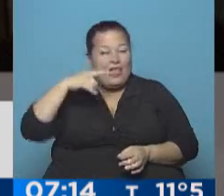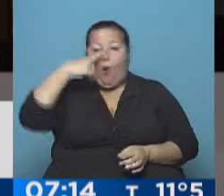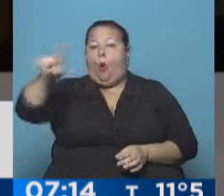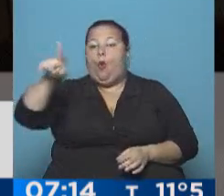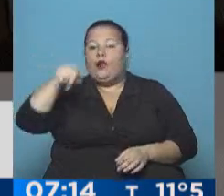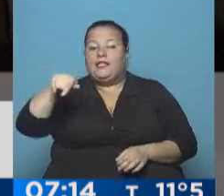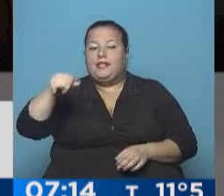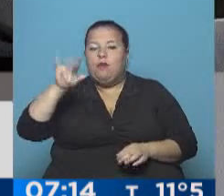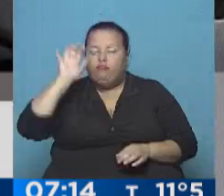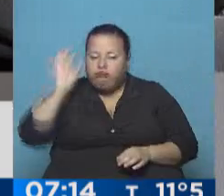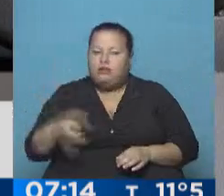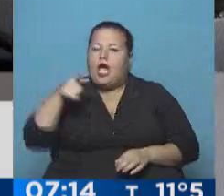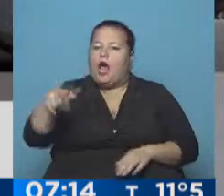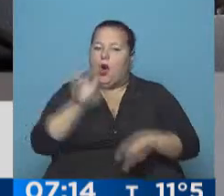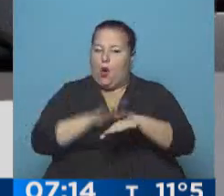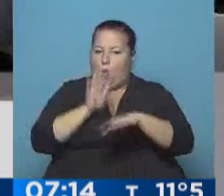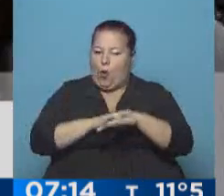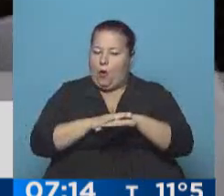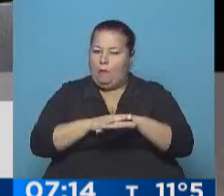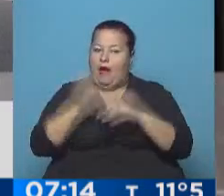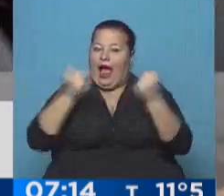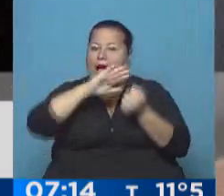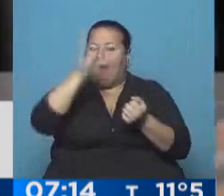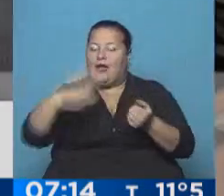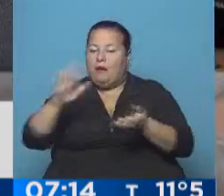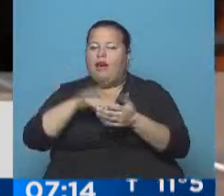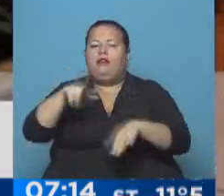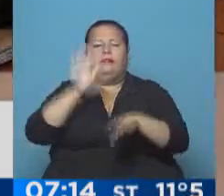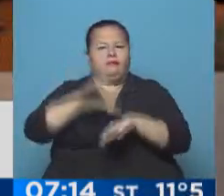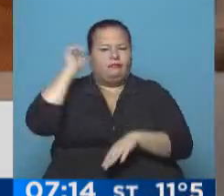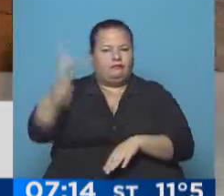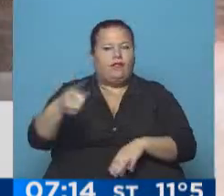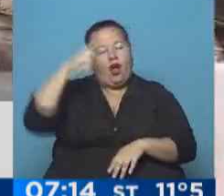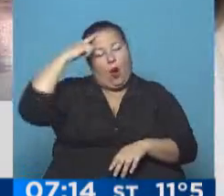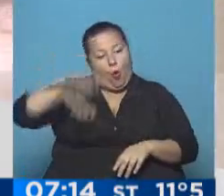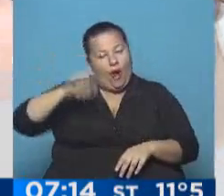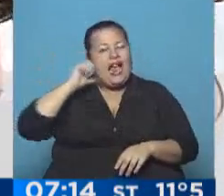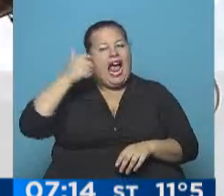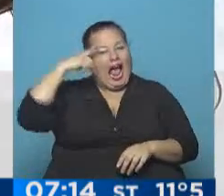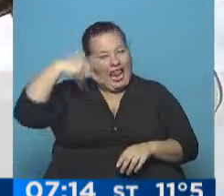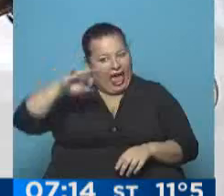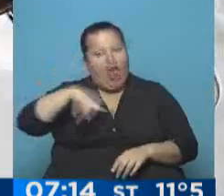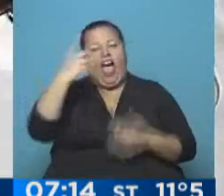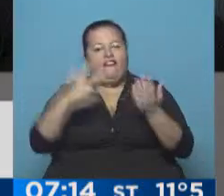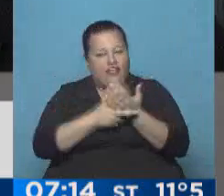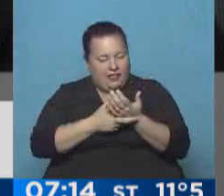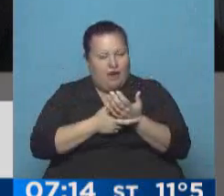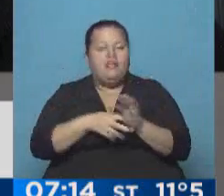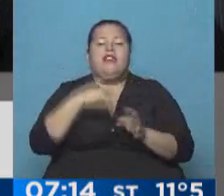último hombre que se sabía que había tenido en sus manos la traffic, quien acusó directamente a Galeano y a otros fiscales. Claro, dijo,